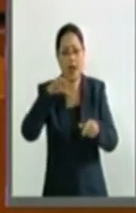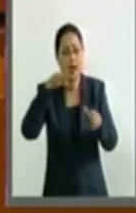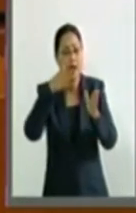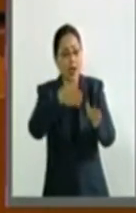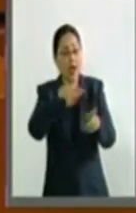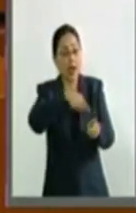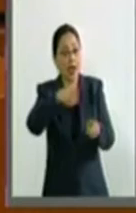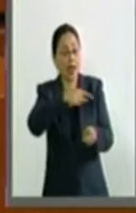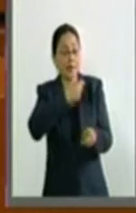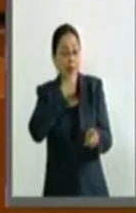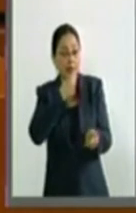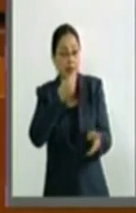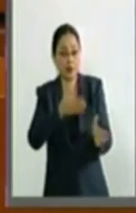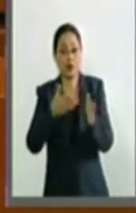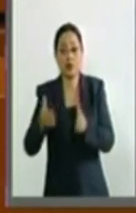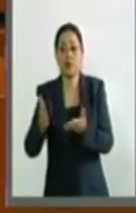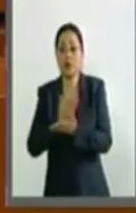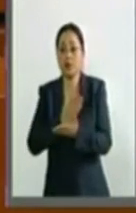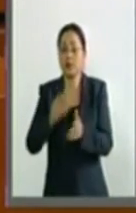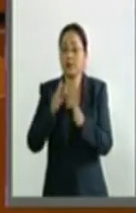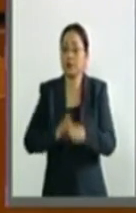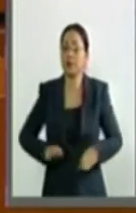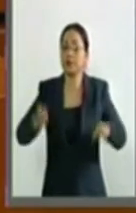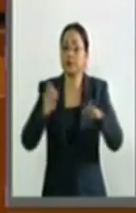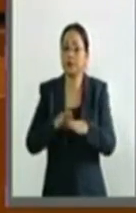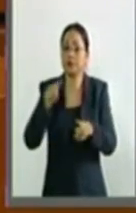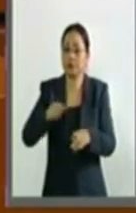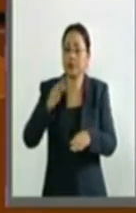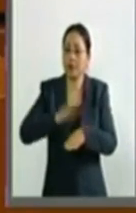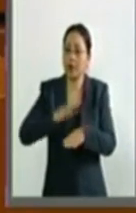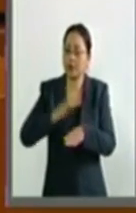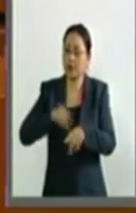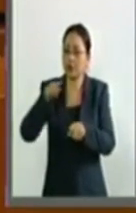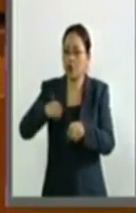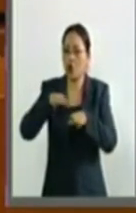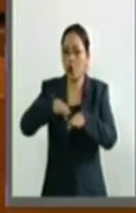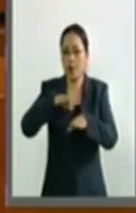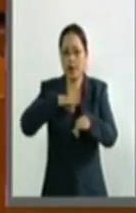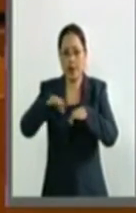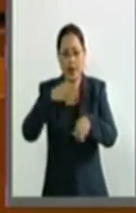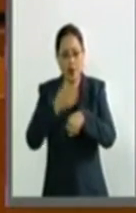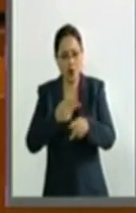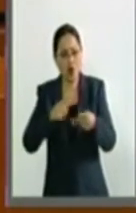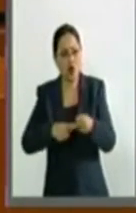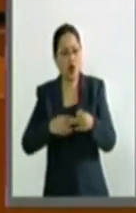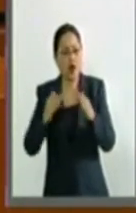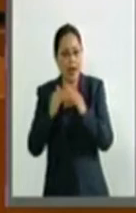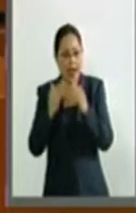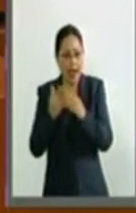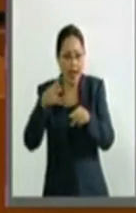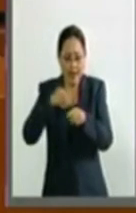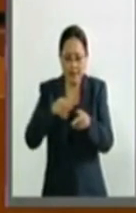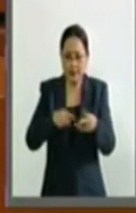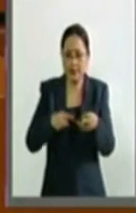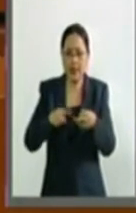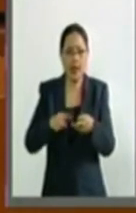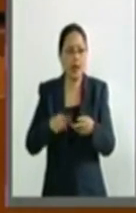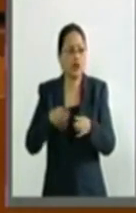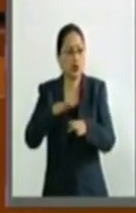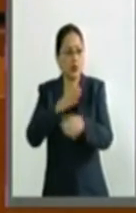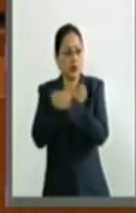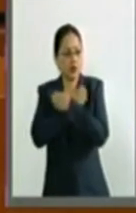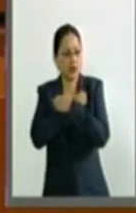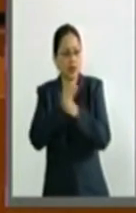salud. Además, es necesario consolidar y ampliar los esquemas laborales, de vivienda, educativos. Esto significa